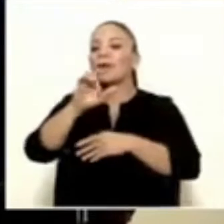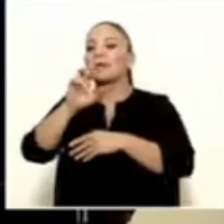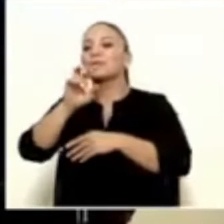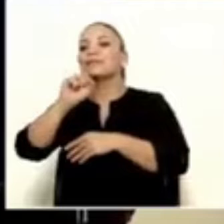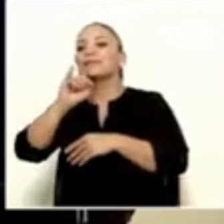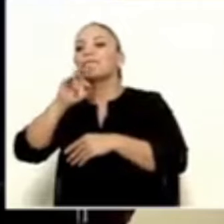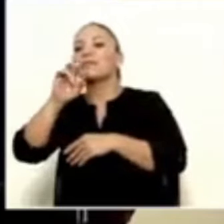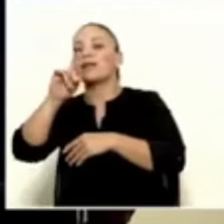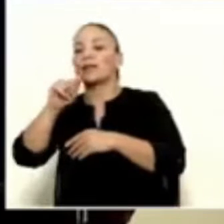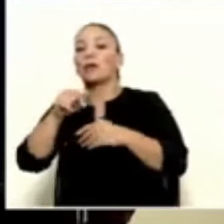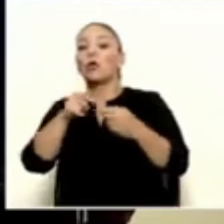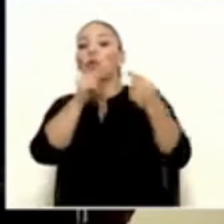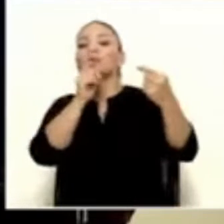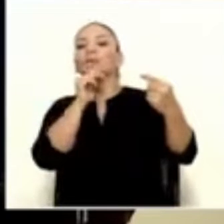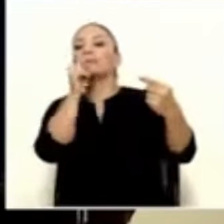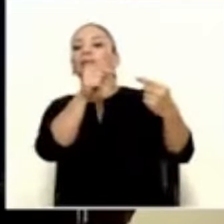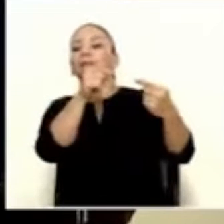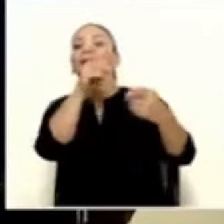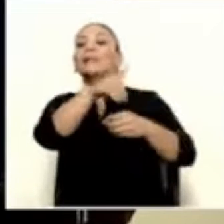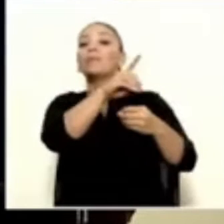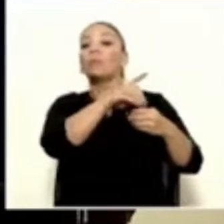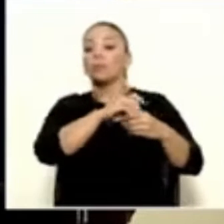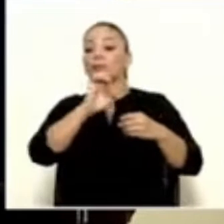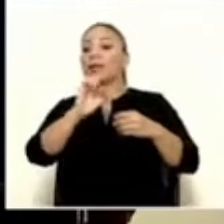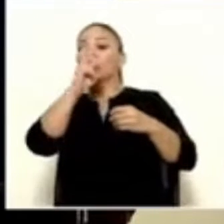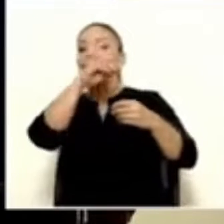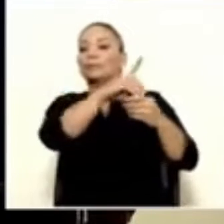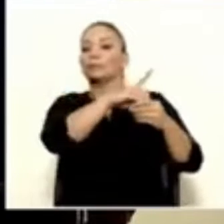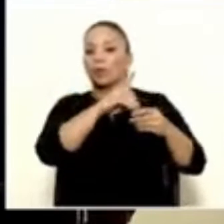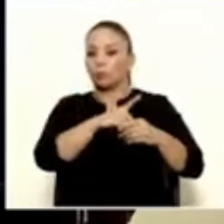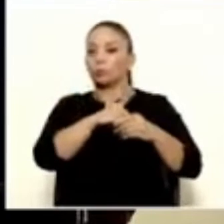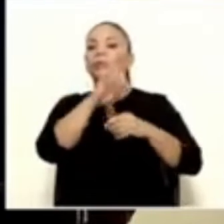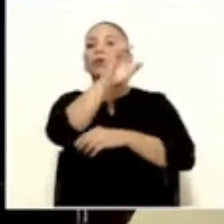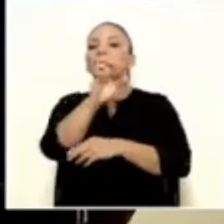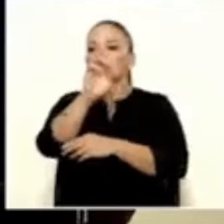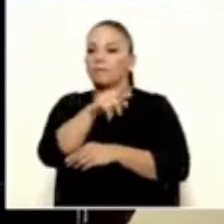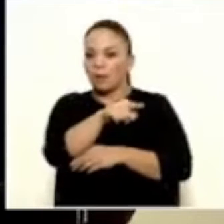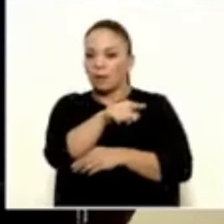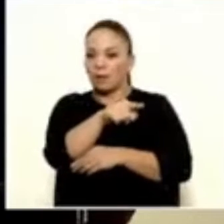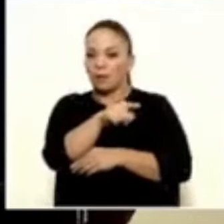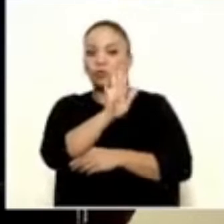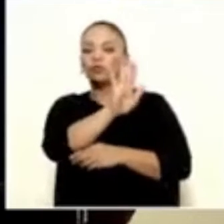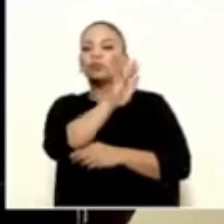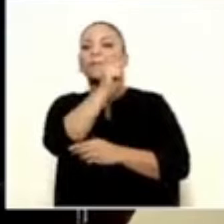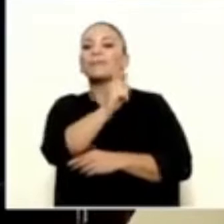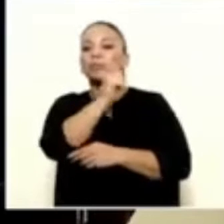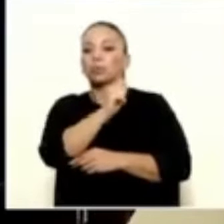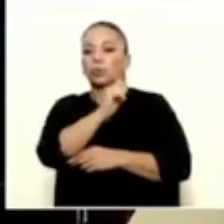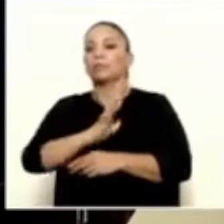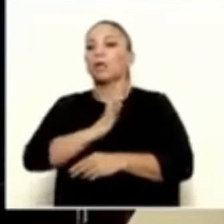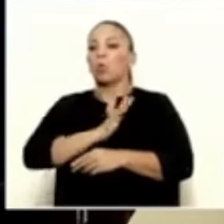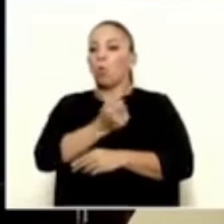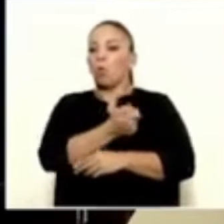exdiputados y exdiputadas de la República por el monto de sus pensiones de lujo.